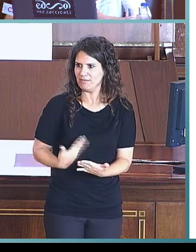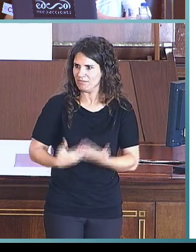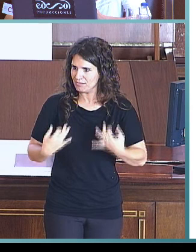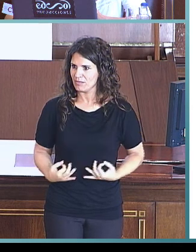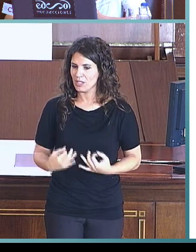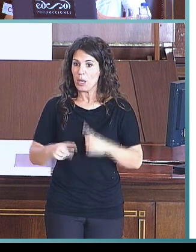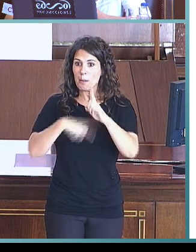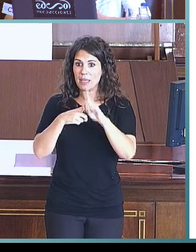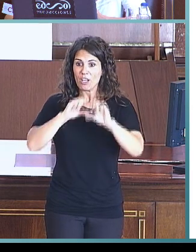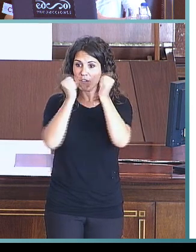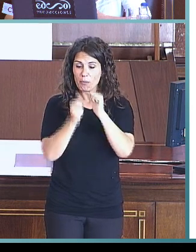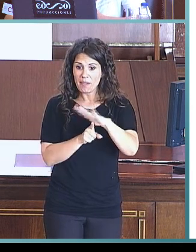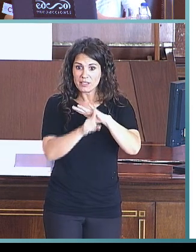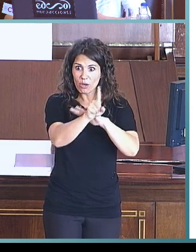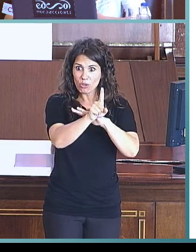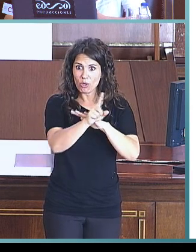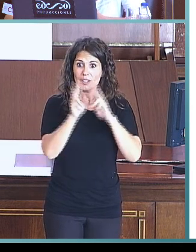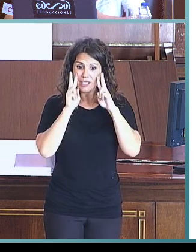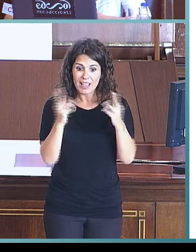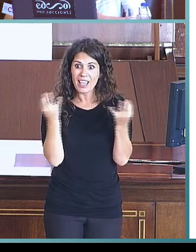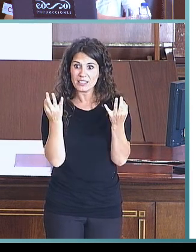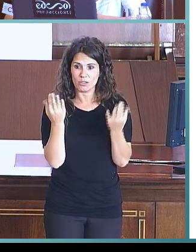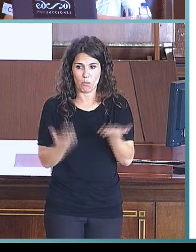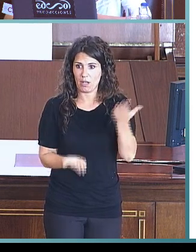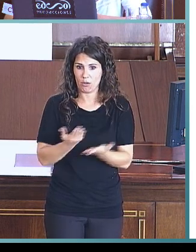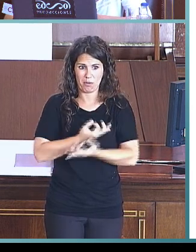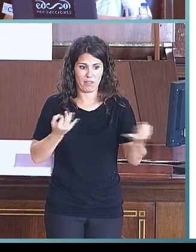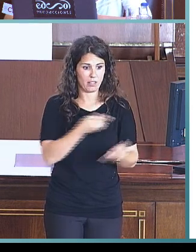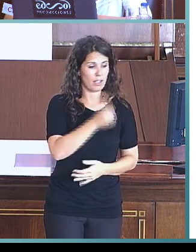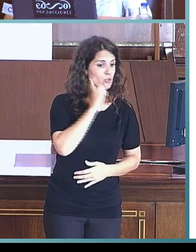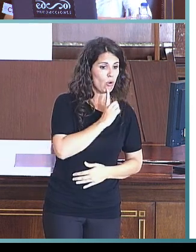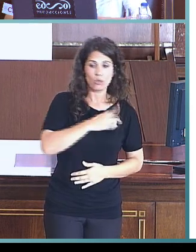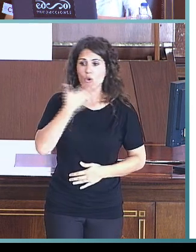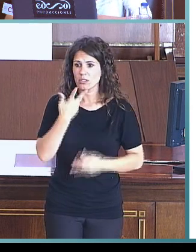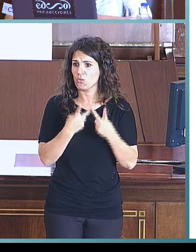el patrón de desarrollo es similar tanto en sordos como en oyentes, ¿vale?